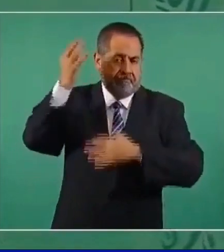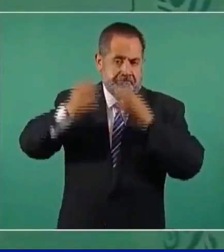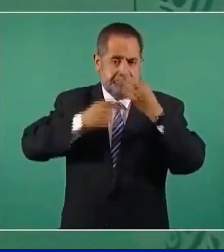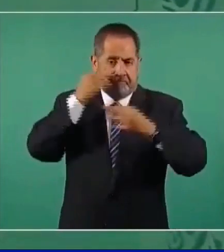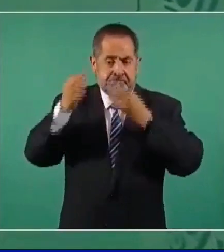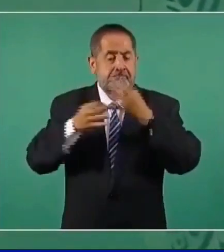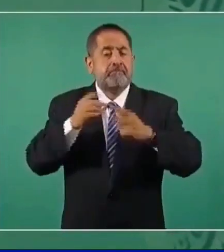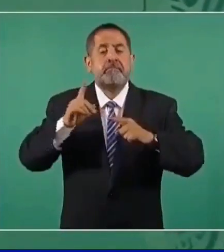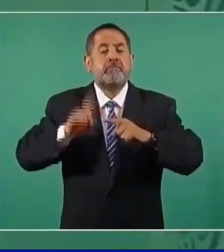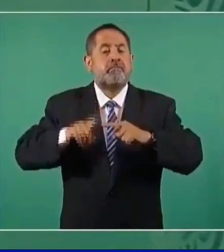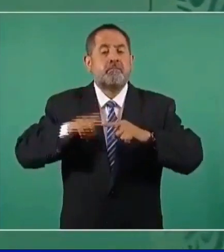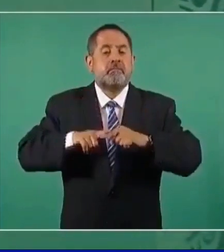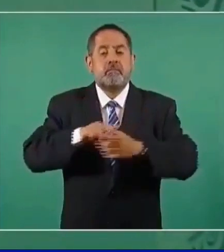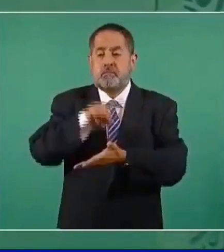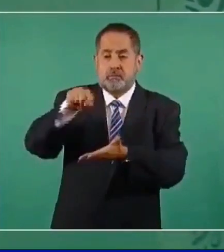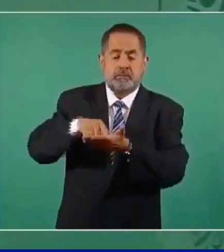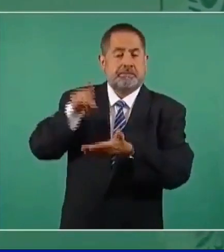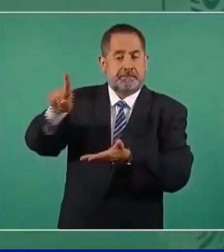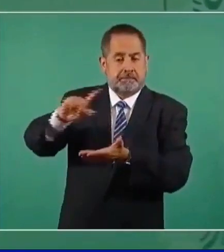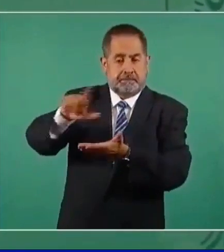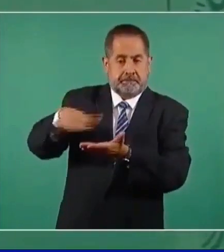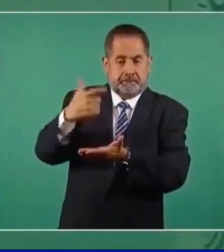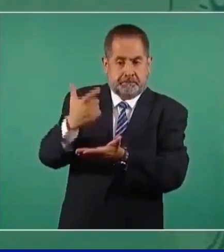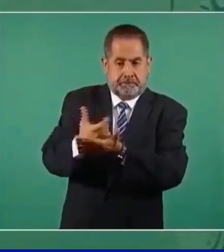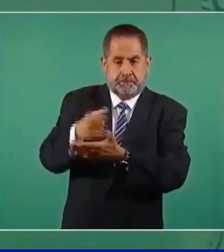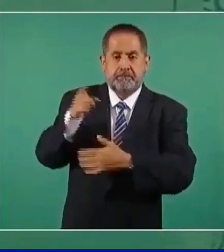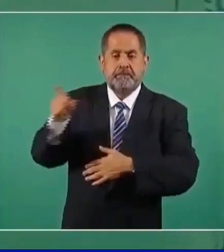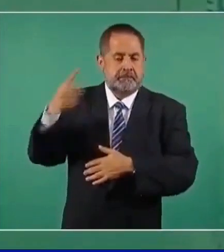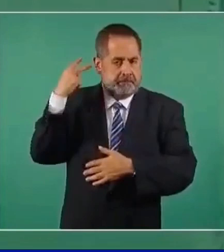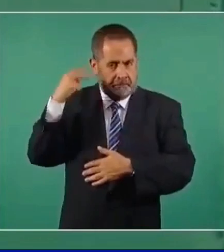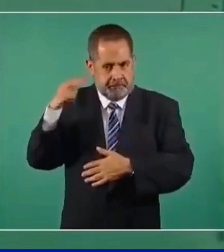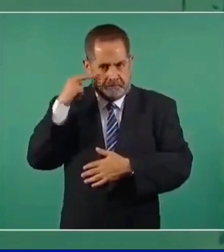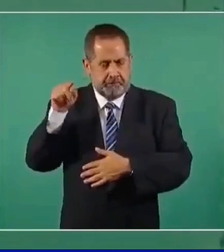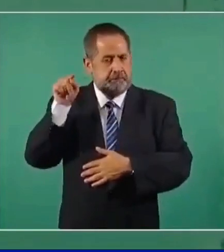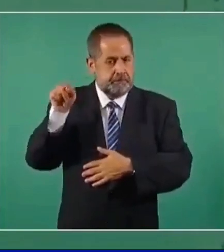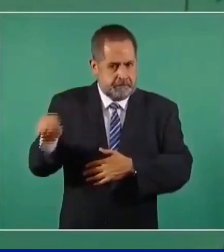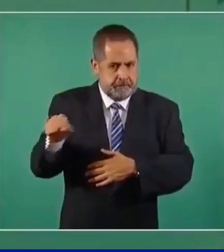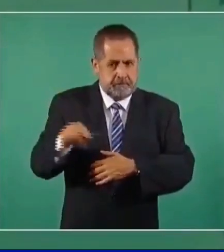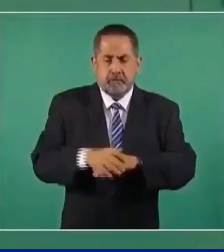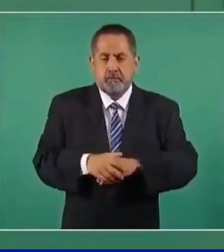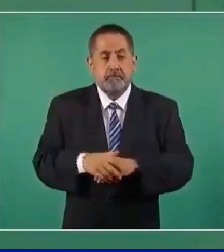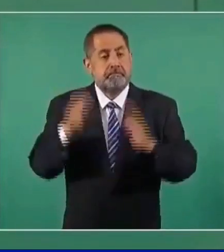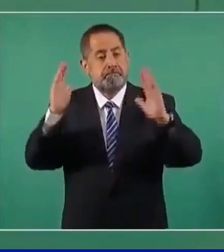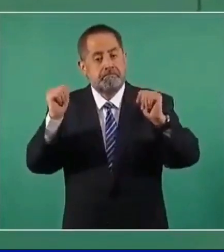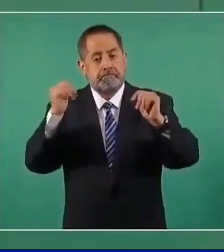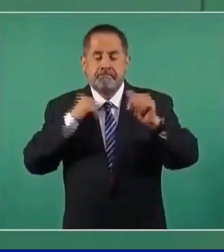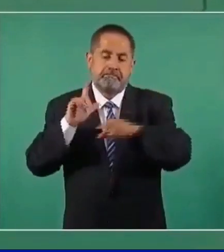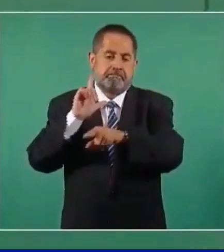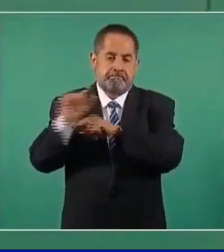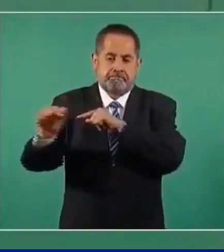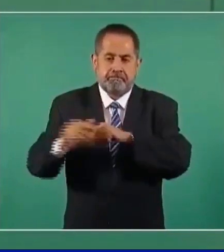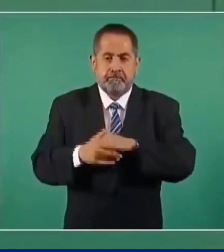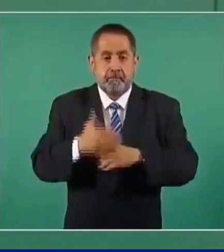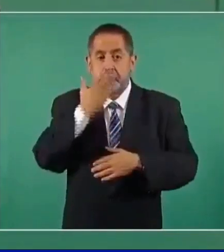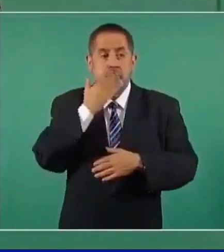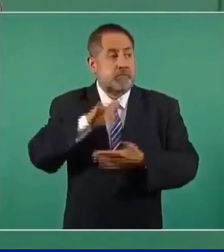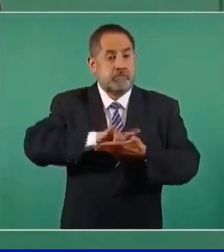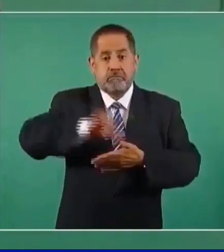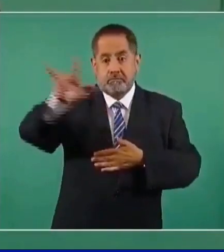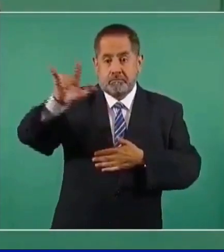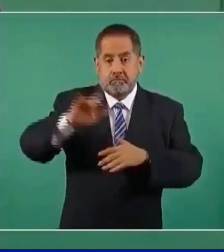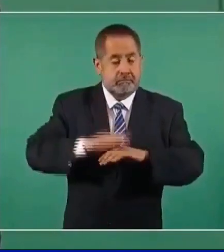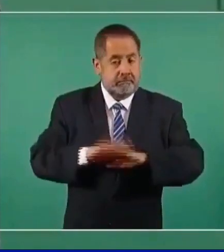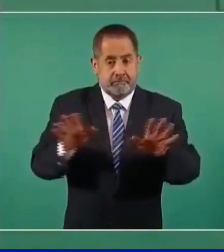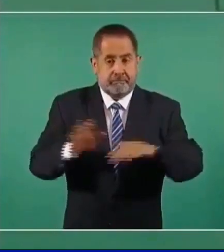va a ser en Jalapa, Veracruz. Y ya me tengo que ir porque ya no hay avión de